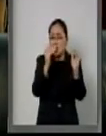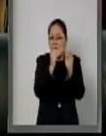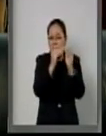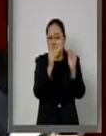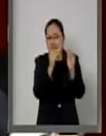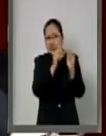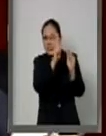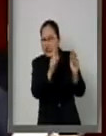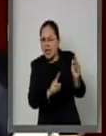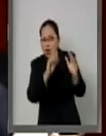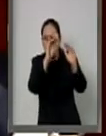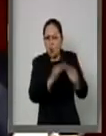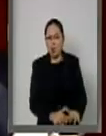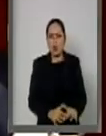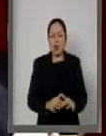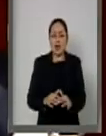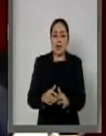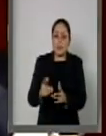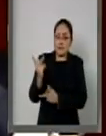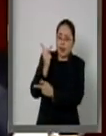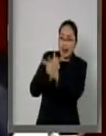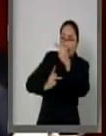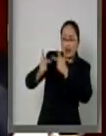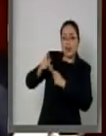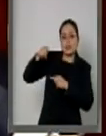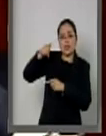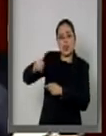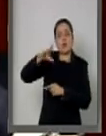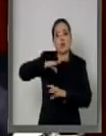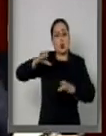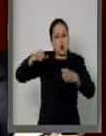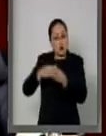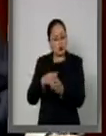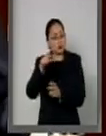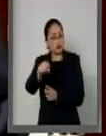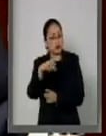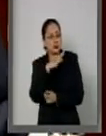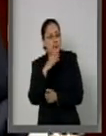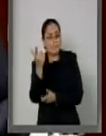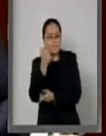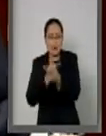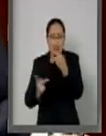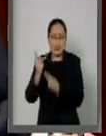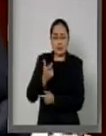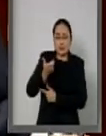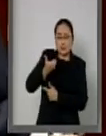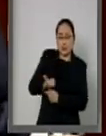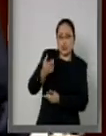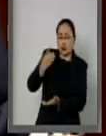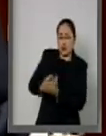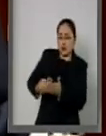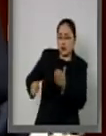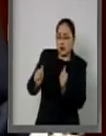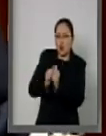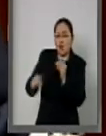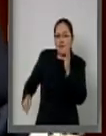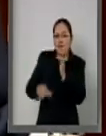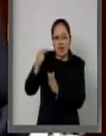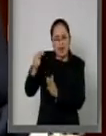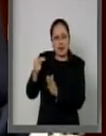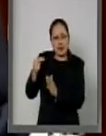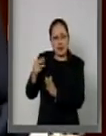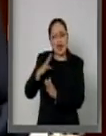créditos blandos de la Sociedad Hipotecaria Federal que se dan al amparo tan solo de la firma, son créditos